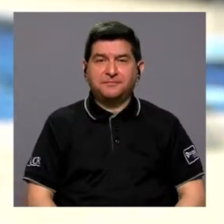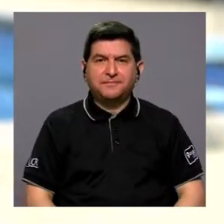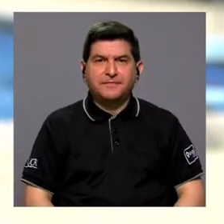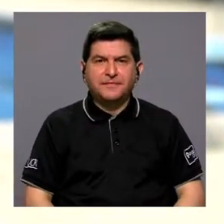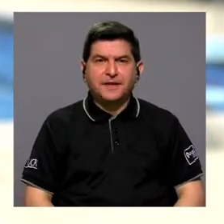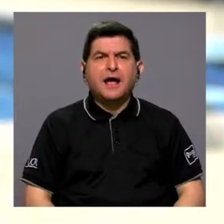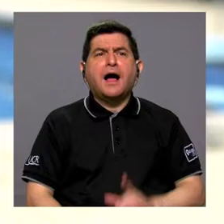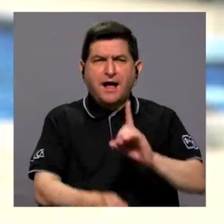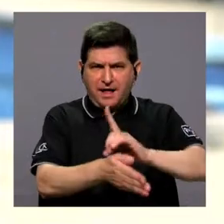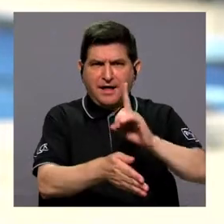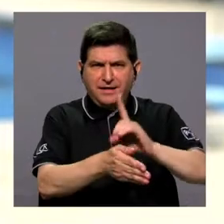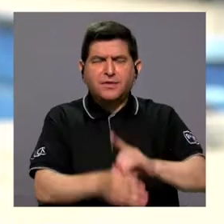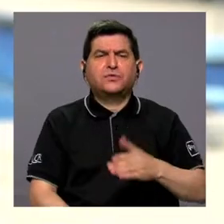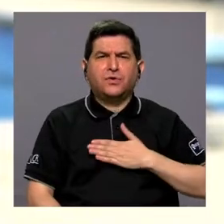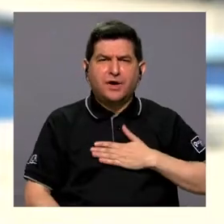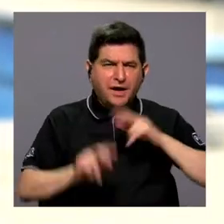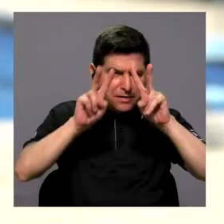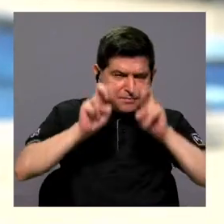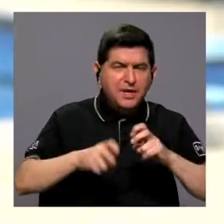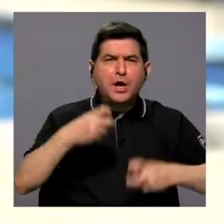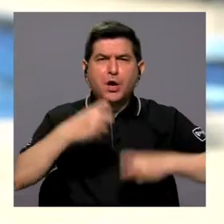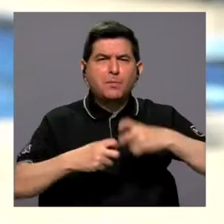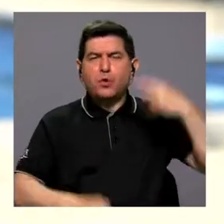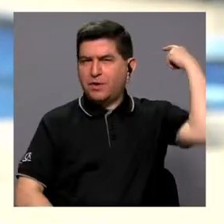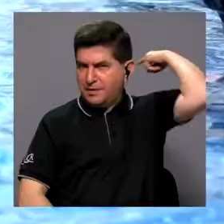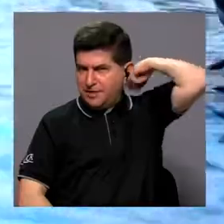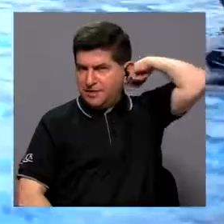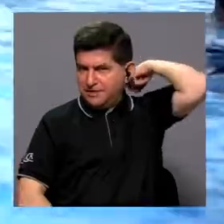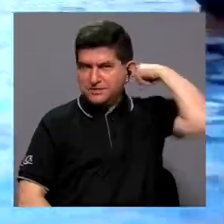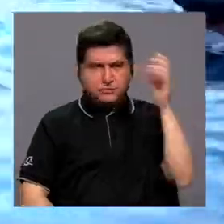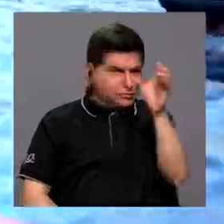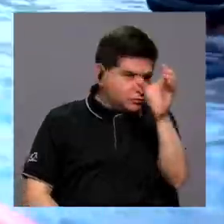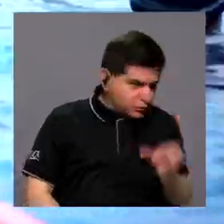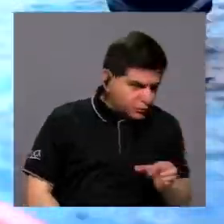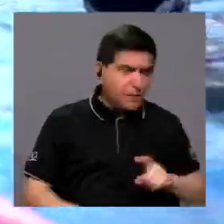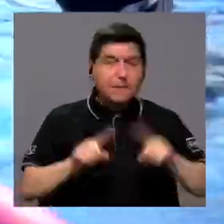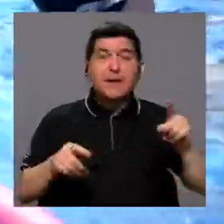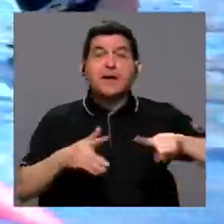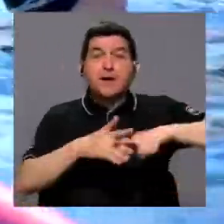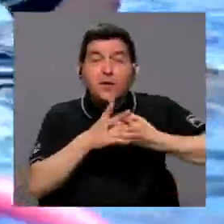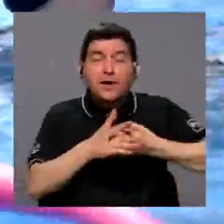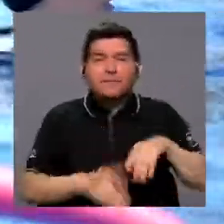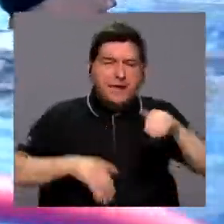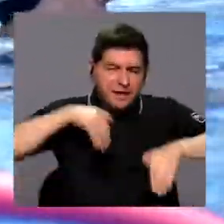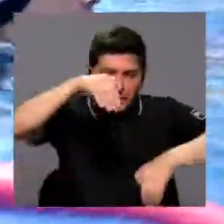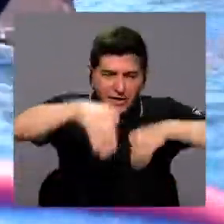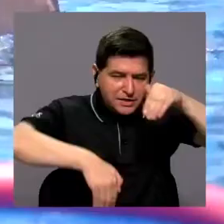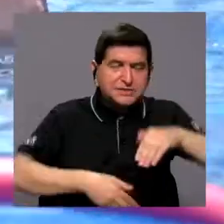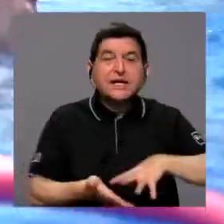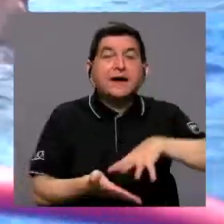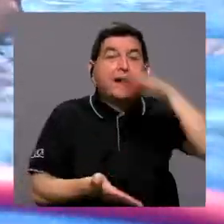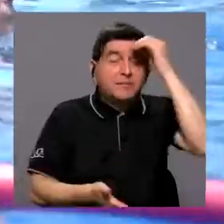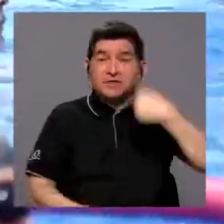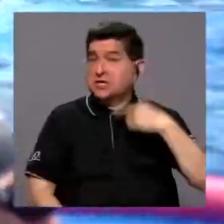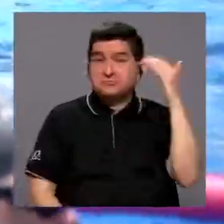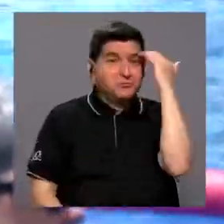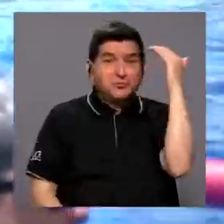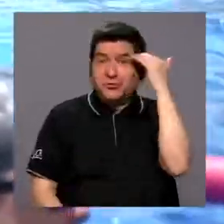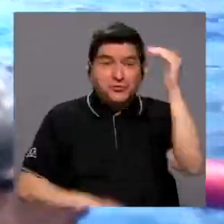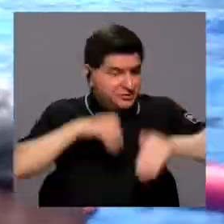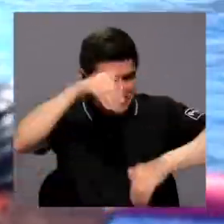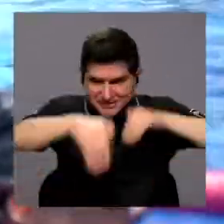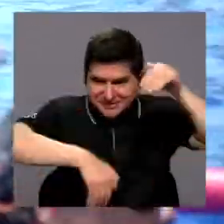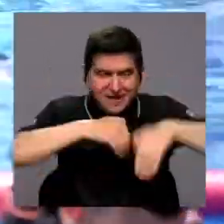Vine un médico que me estaba viendo por problemas de columna. Pero empecé a la natación y a aprender, porque yo no sabía nadar.